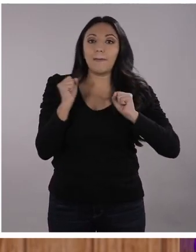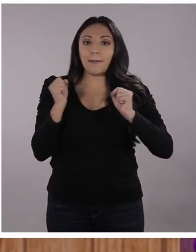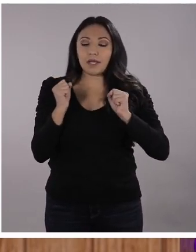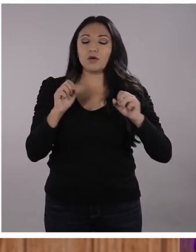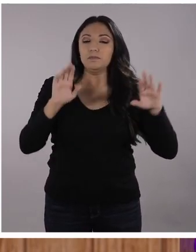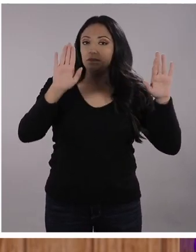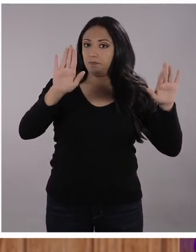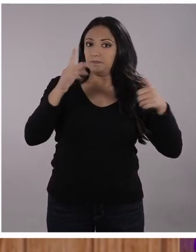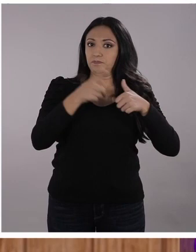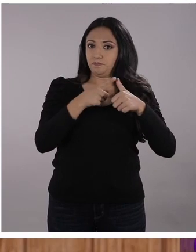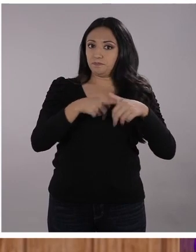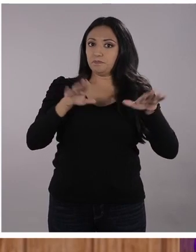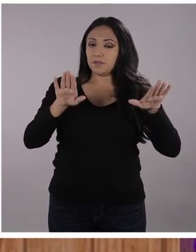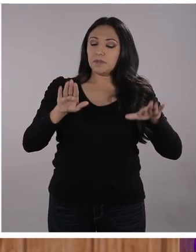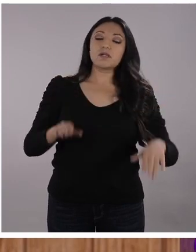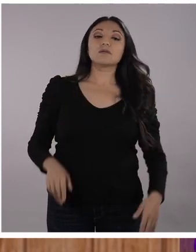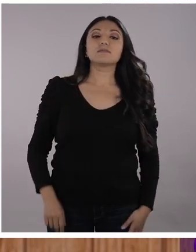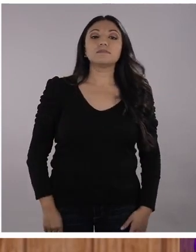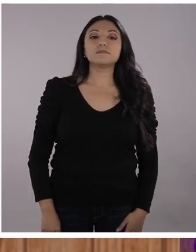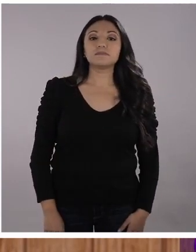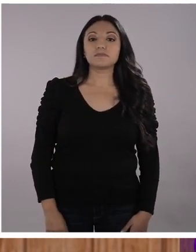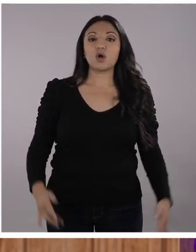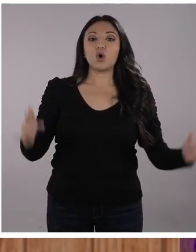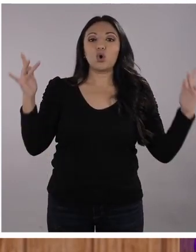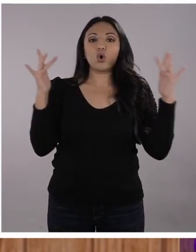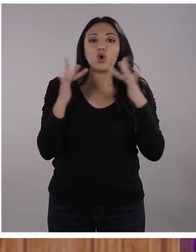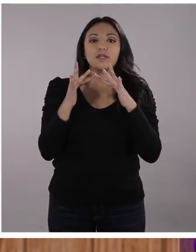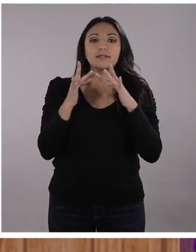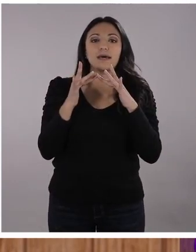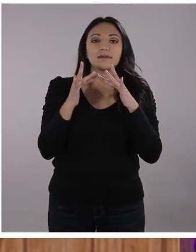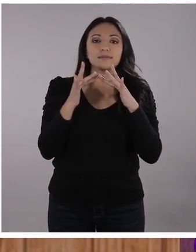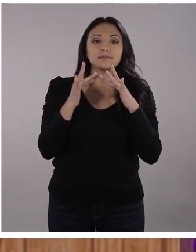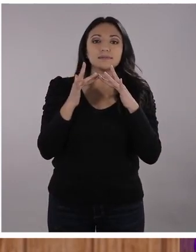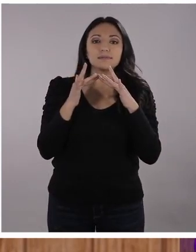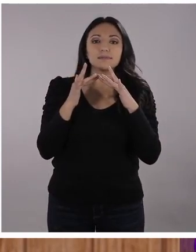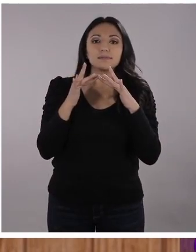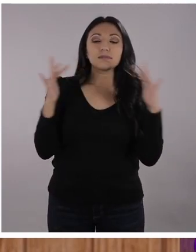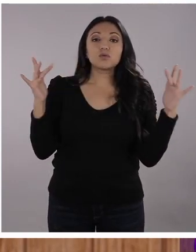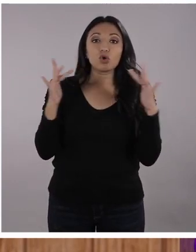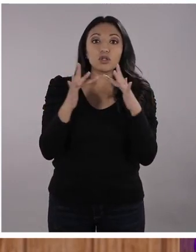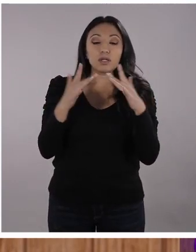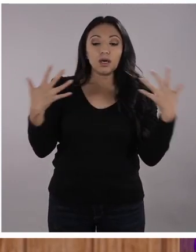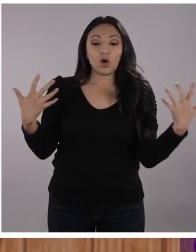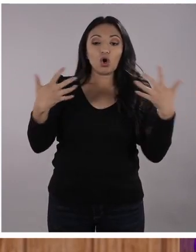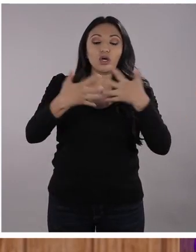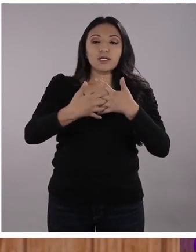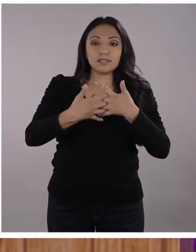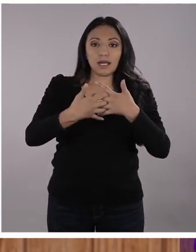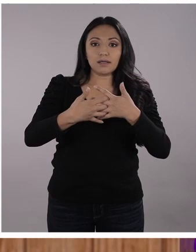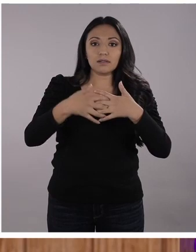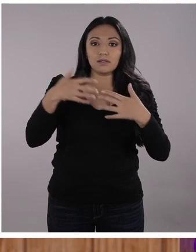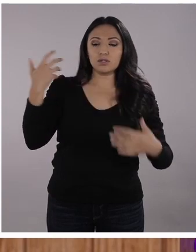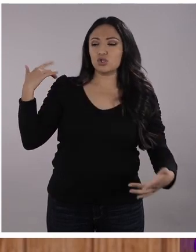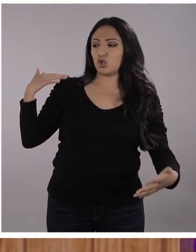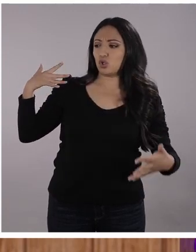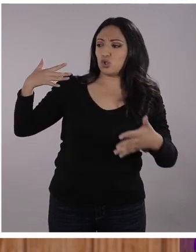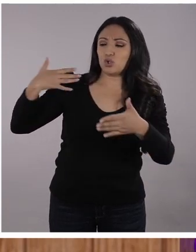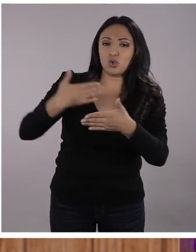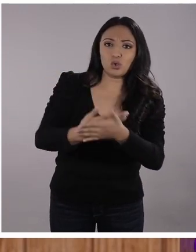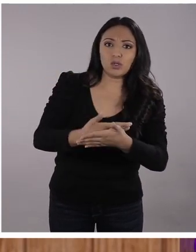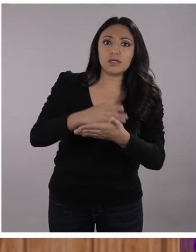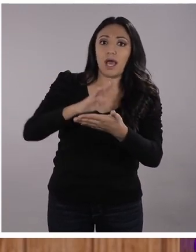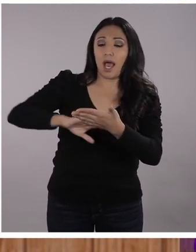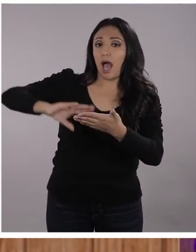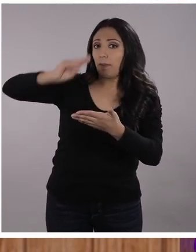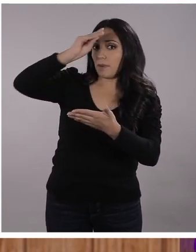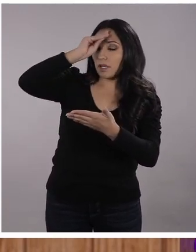Primera parte de la rutina, conectar. ¿Qué es conectar? Conectar. Vamos a conectar todo lo